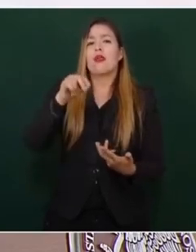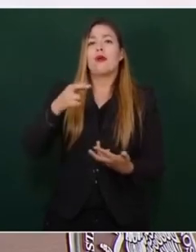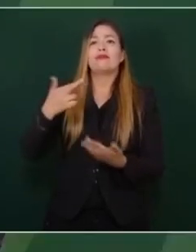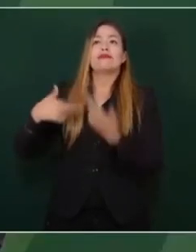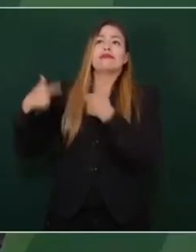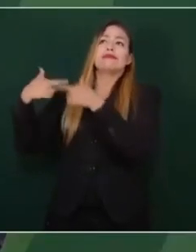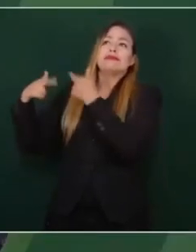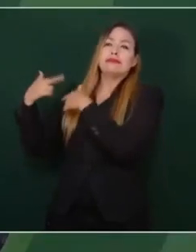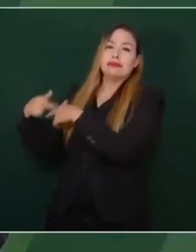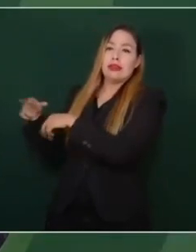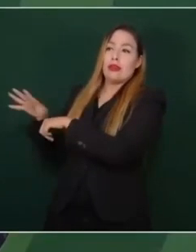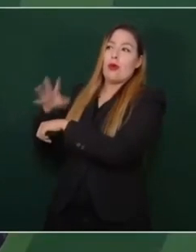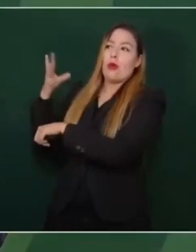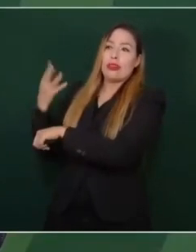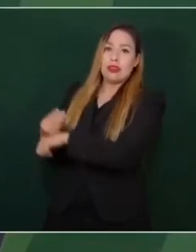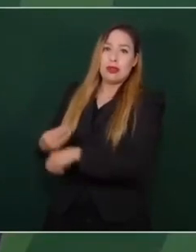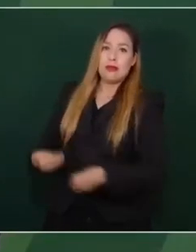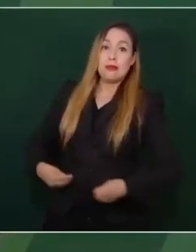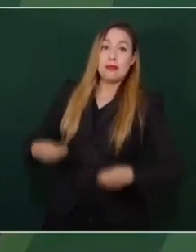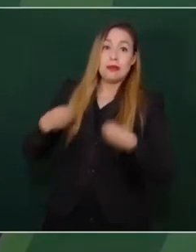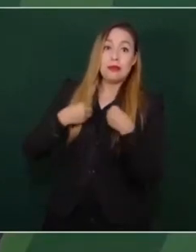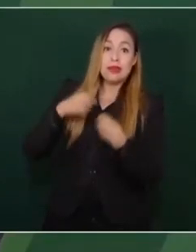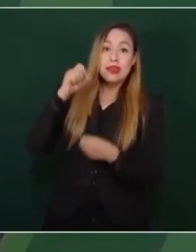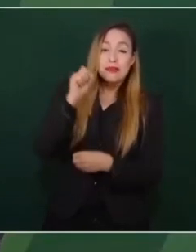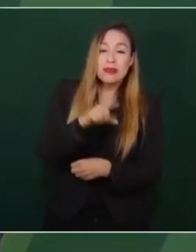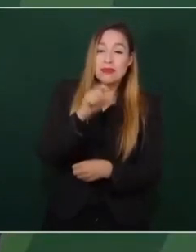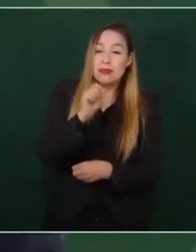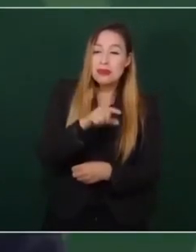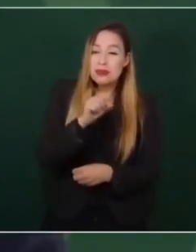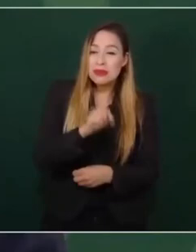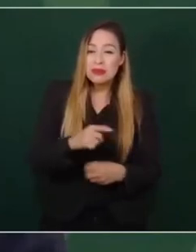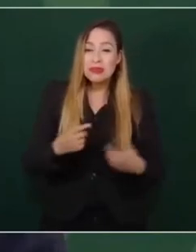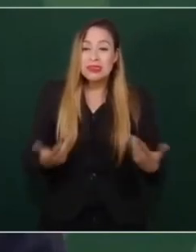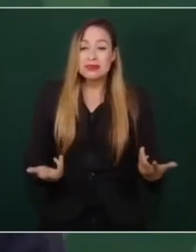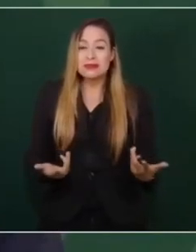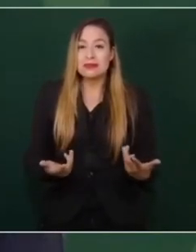pero sin violencia,